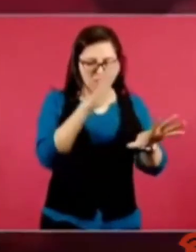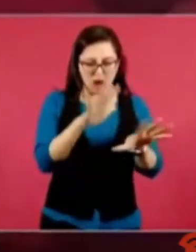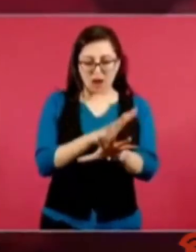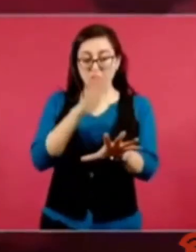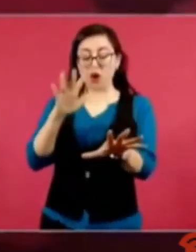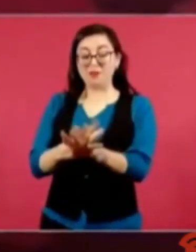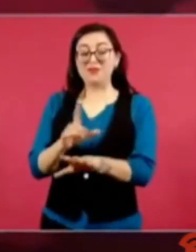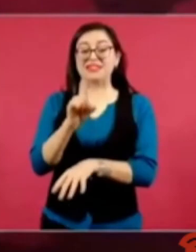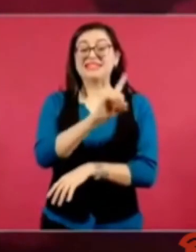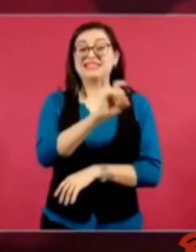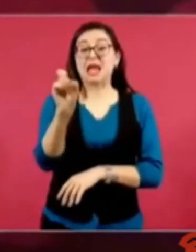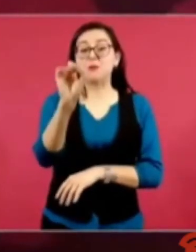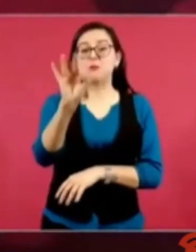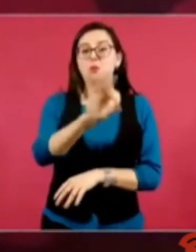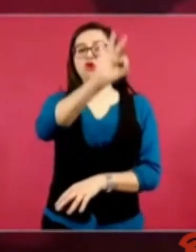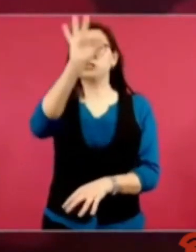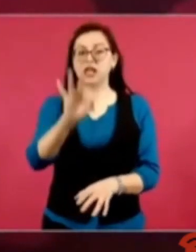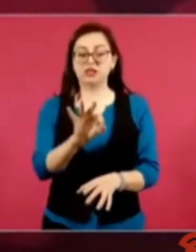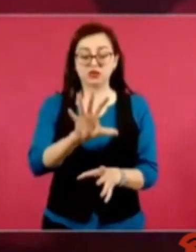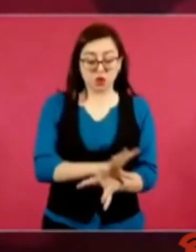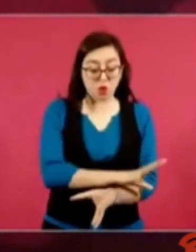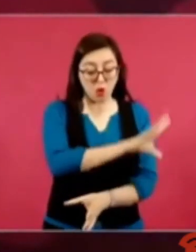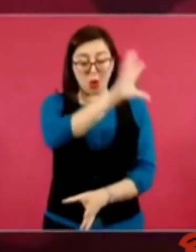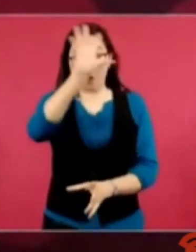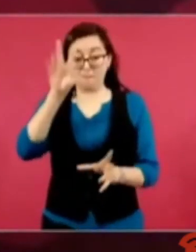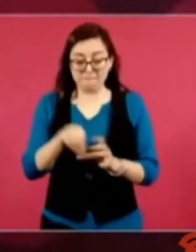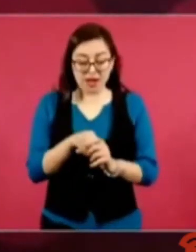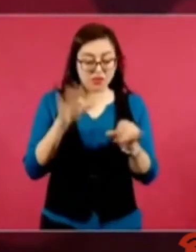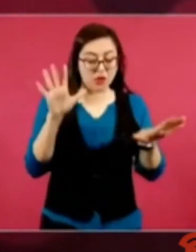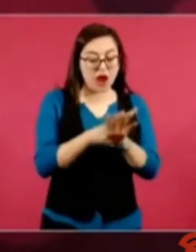fueron para favorecer a las minorías.